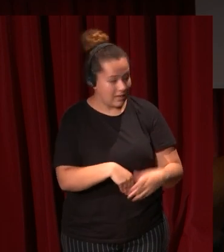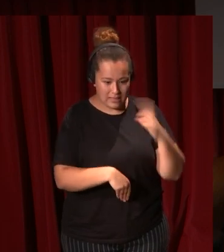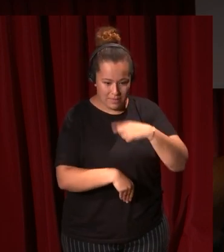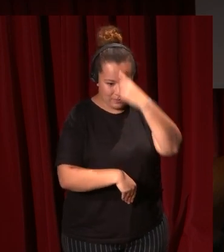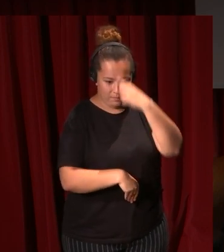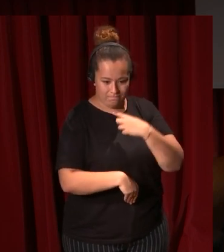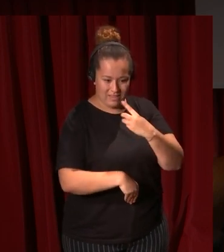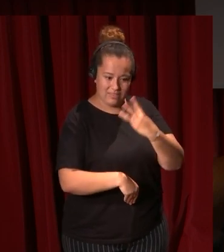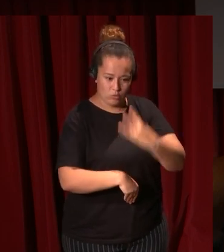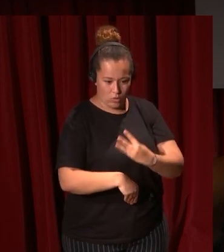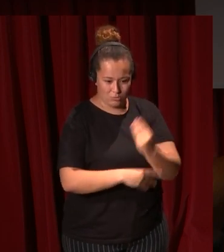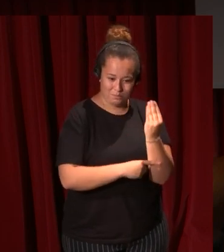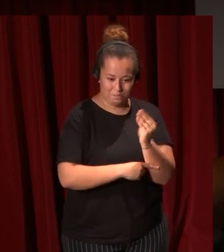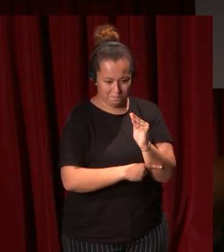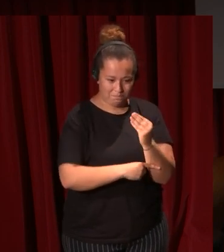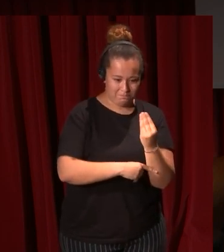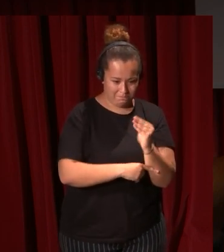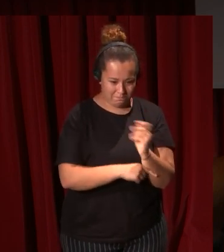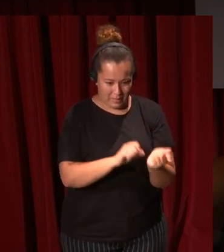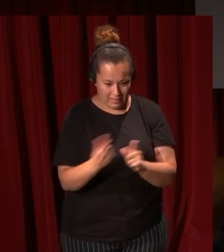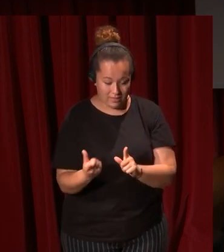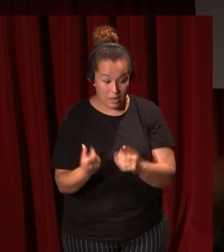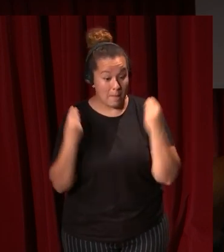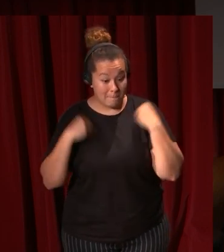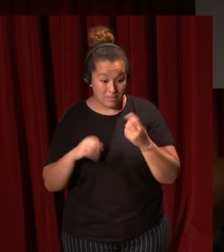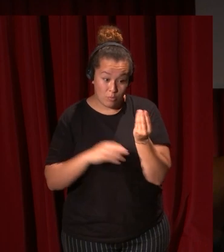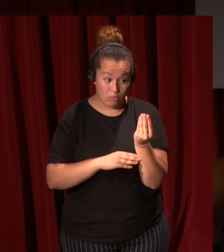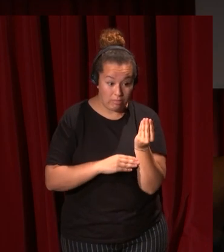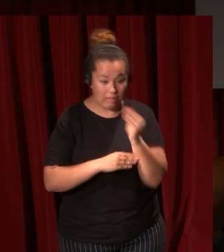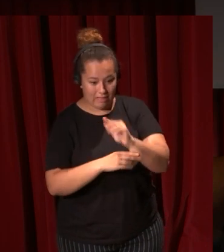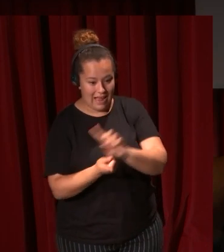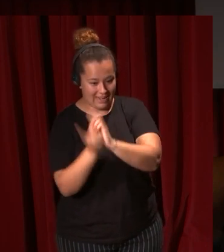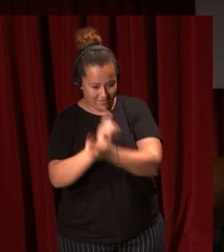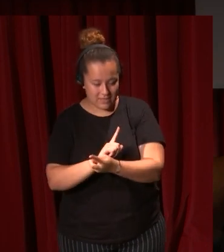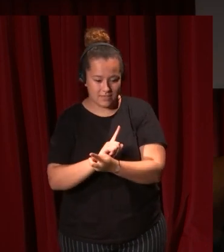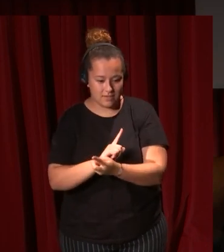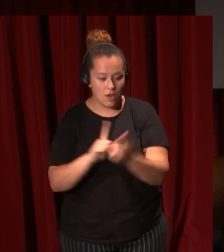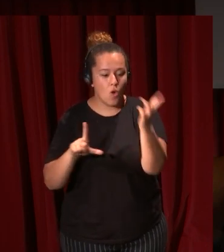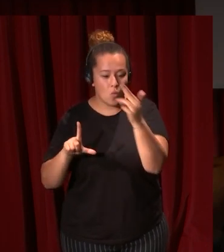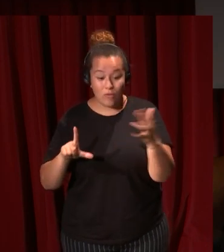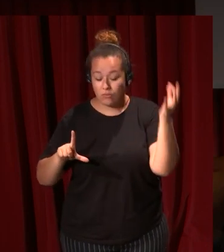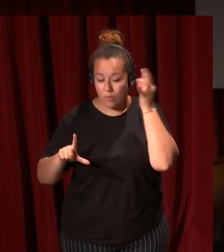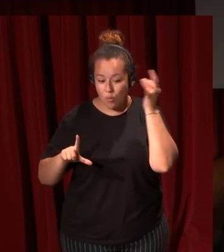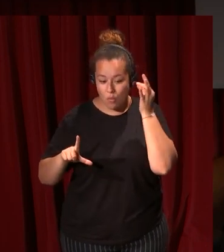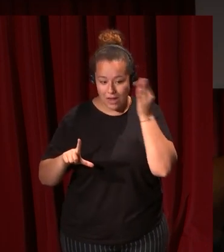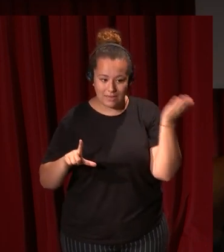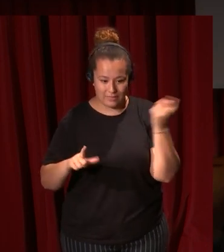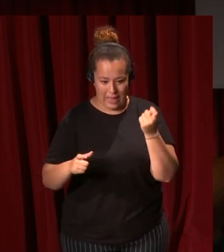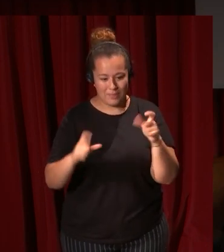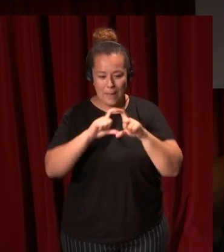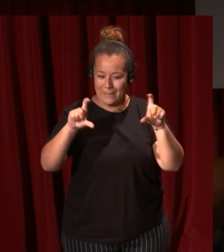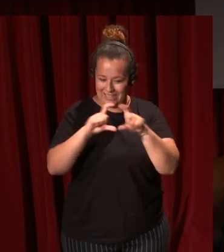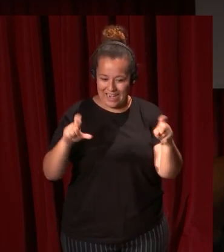de tres cuartos y lo mismo aunque en dirección contraria pasa en un cuadro pintado por Franz Hals de una mujer empresaria